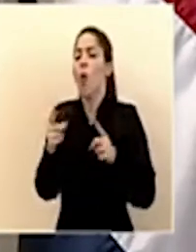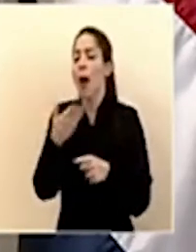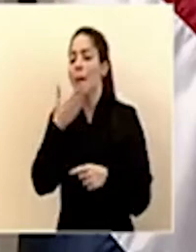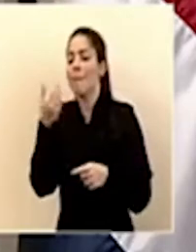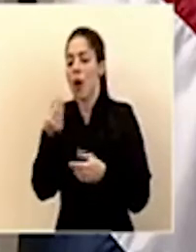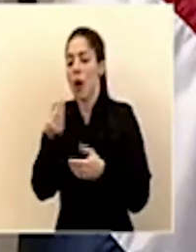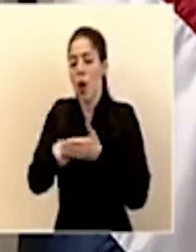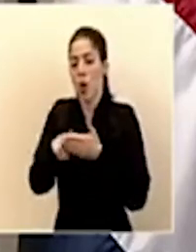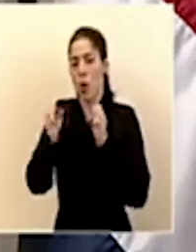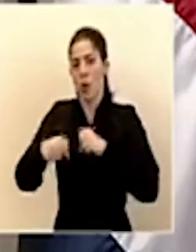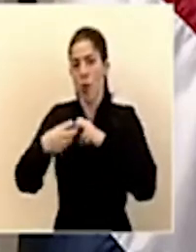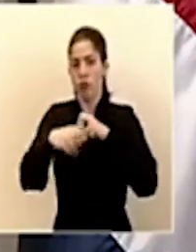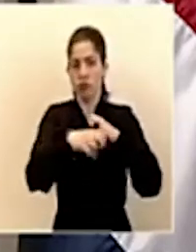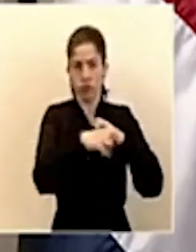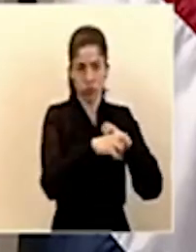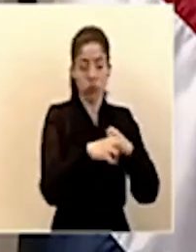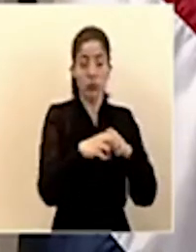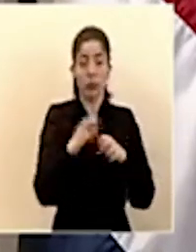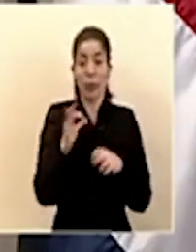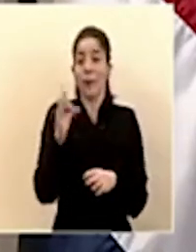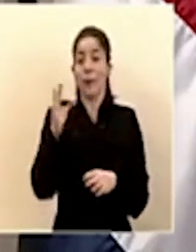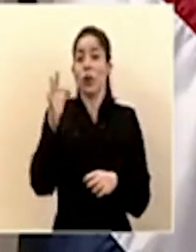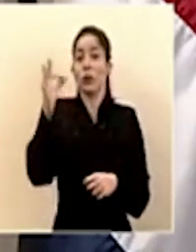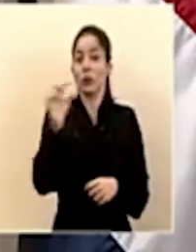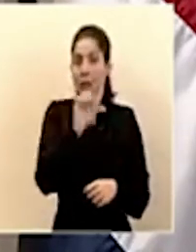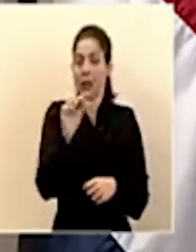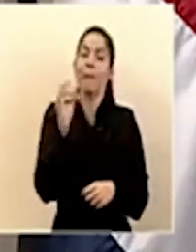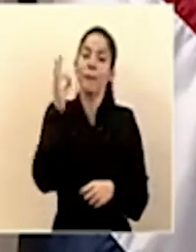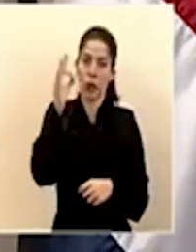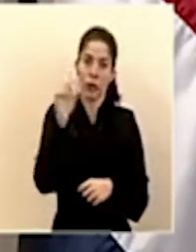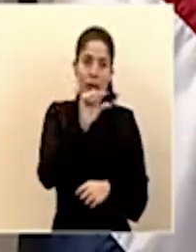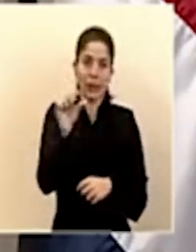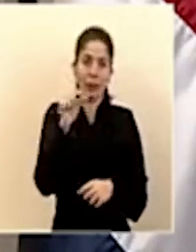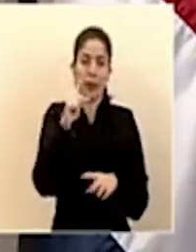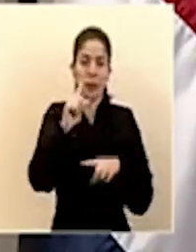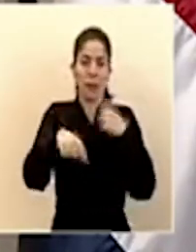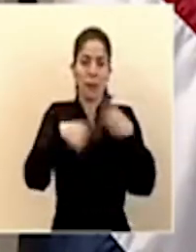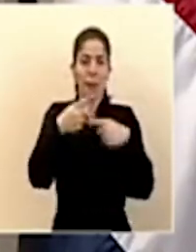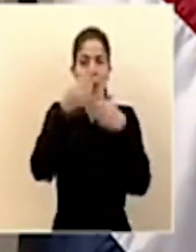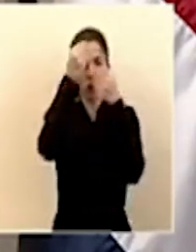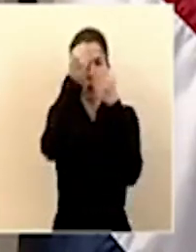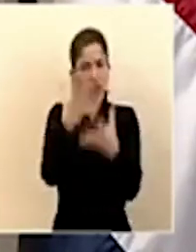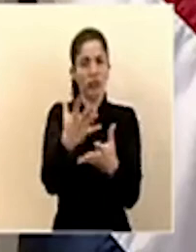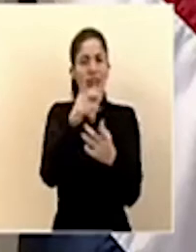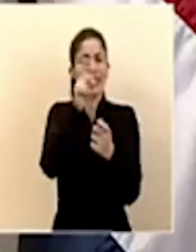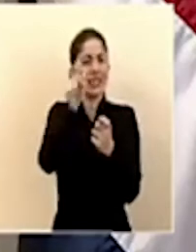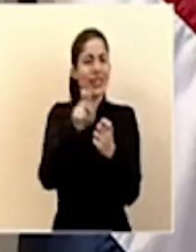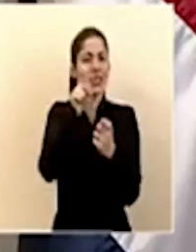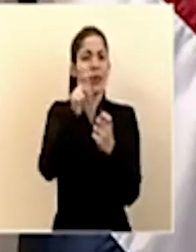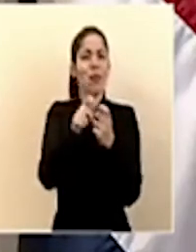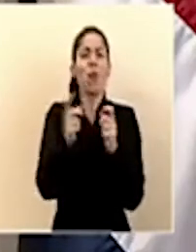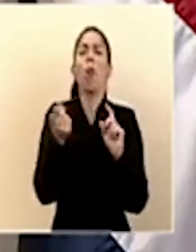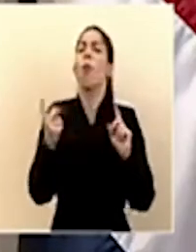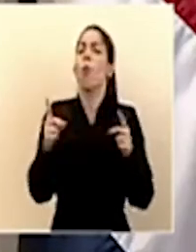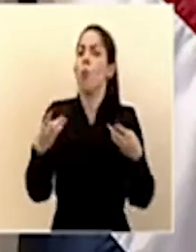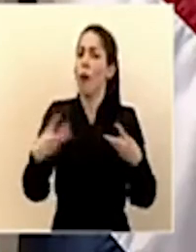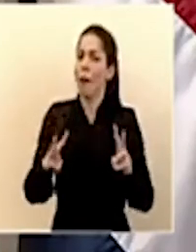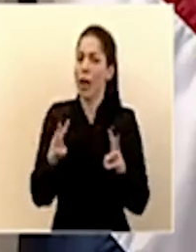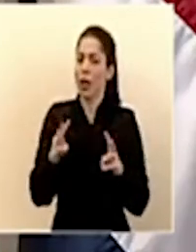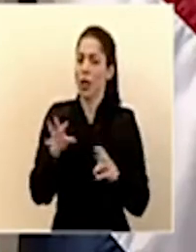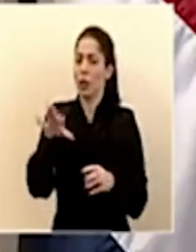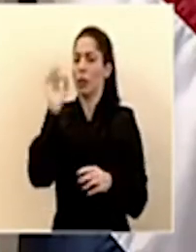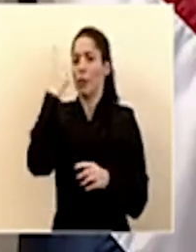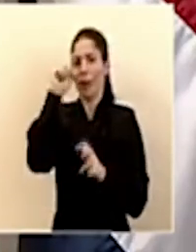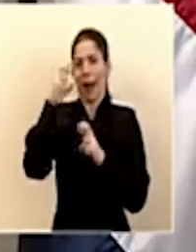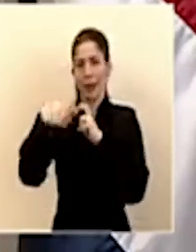efectivo para poder hacerlo. En las próximas semanas, la próxima semana les estaremos comunicando exactamente cuál es el mecanismo y